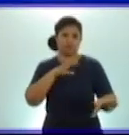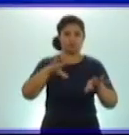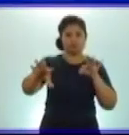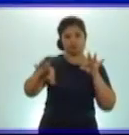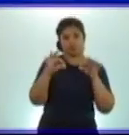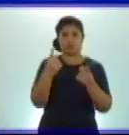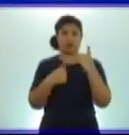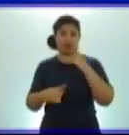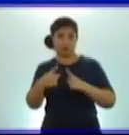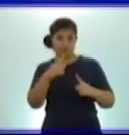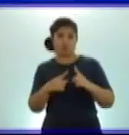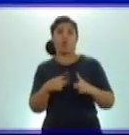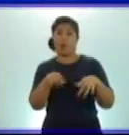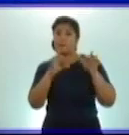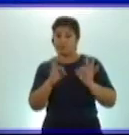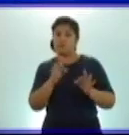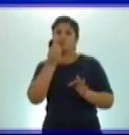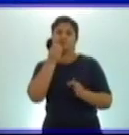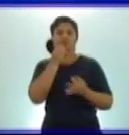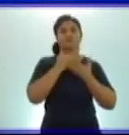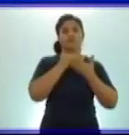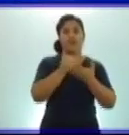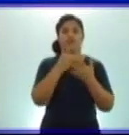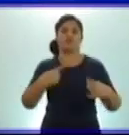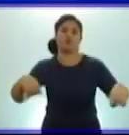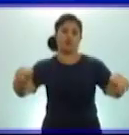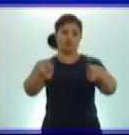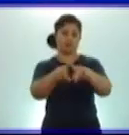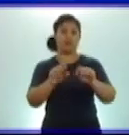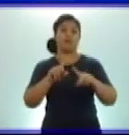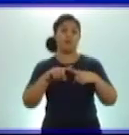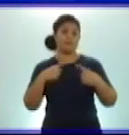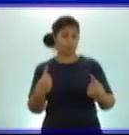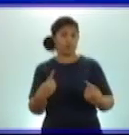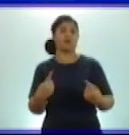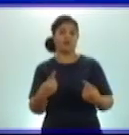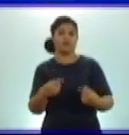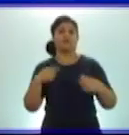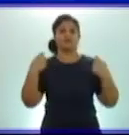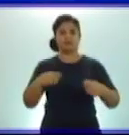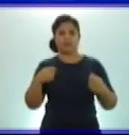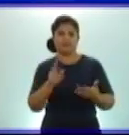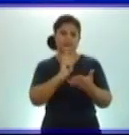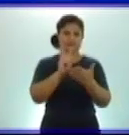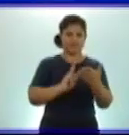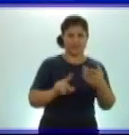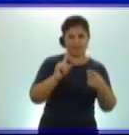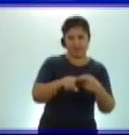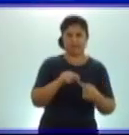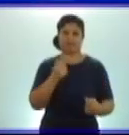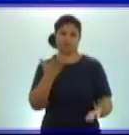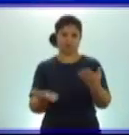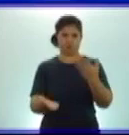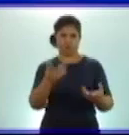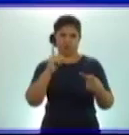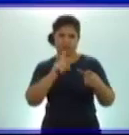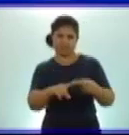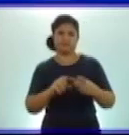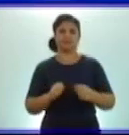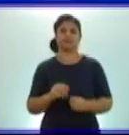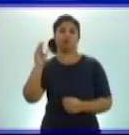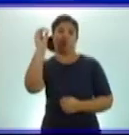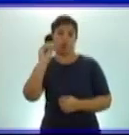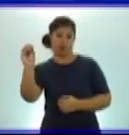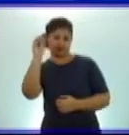de ellos porque, aun cuando, también hay que leer, comparar, ordenar, hallar el antecesor y el sucesor.